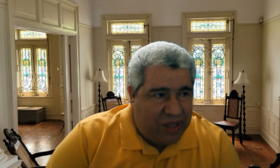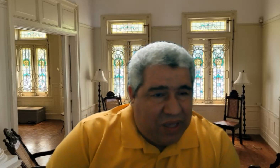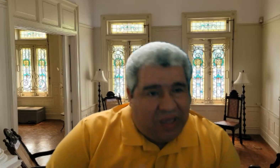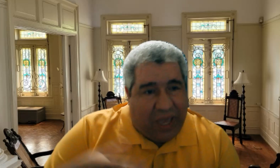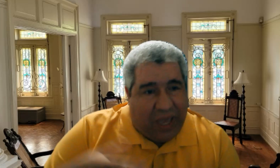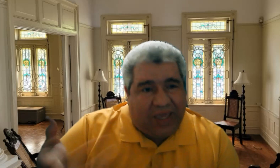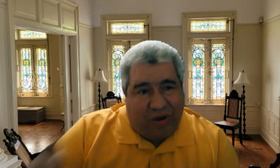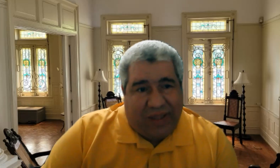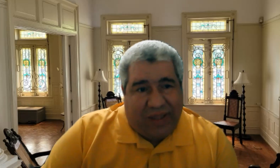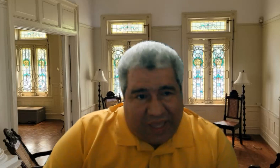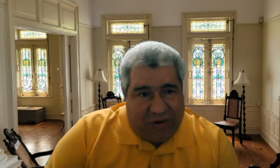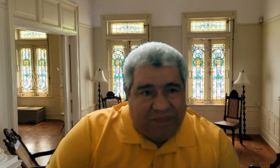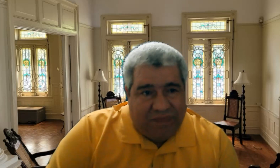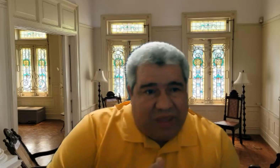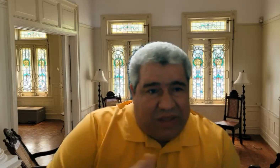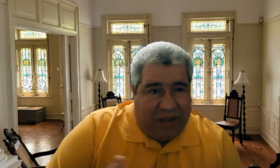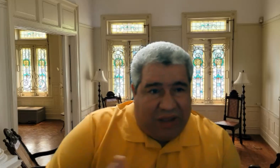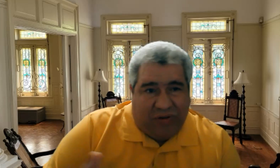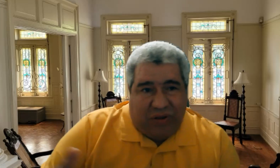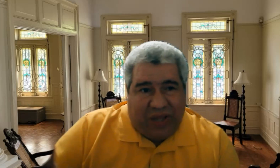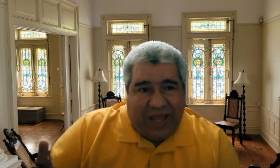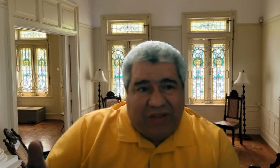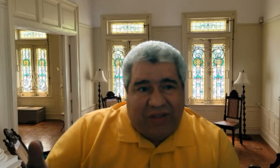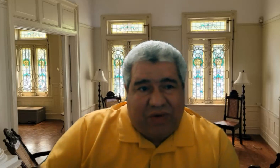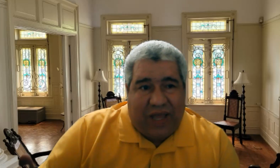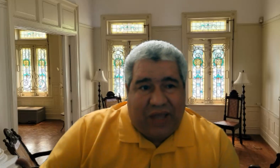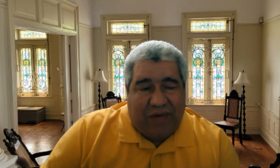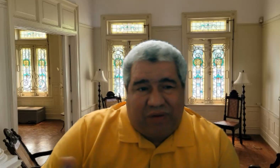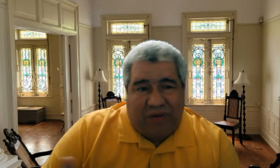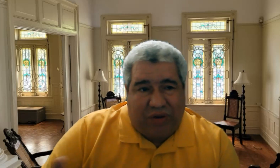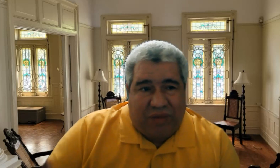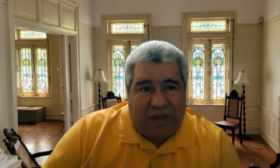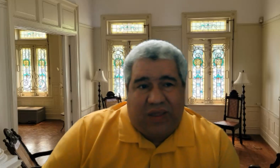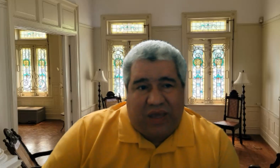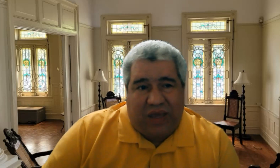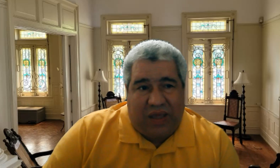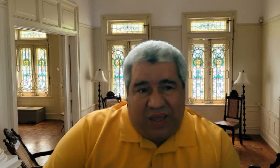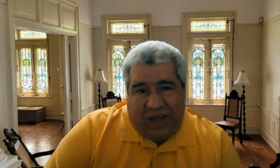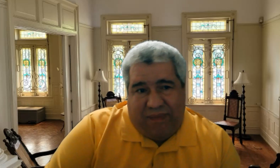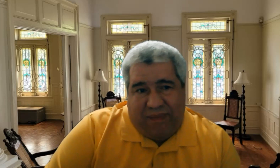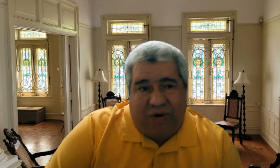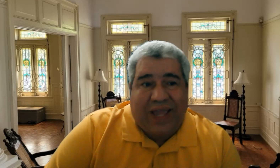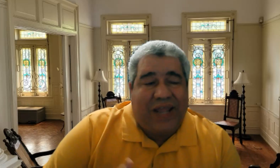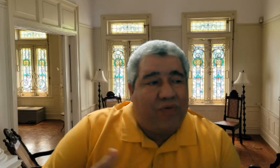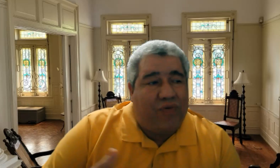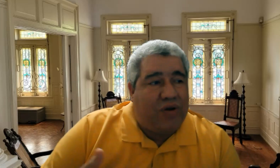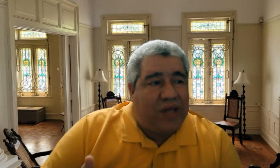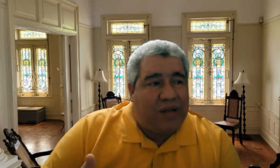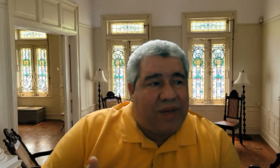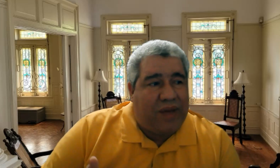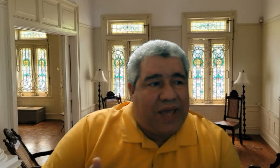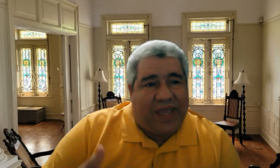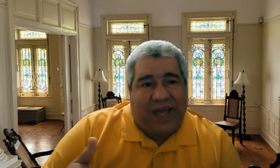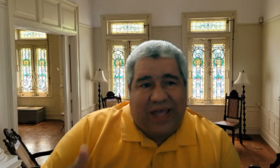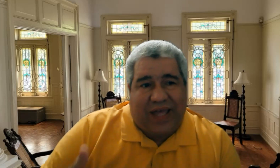casa y ahí es que yo me entero de las condiciones en las que estuvo en la casa cuando el municipio la adquiere y las mejoras que le tuvieron que